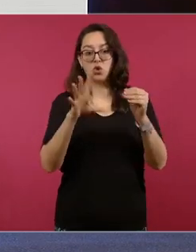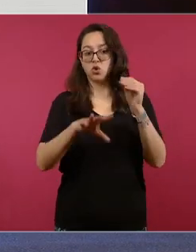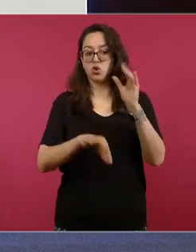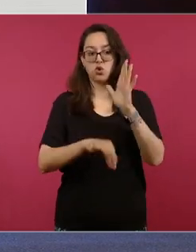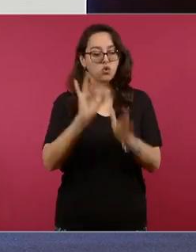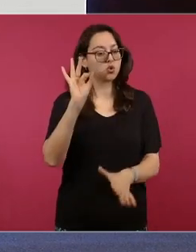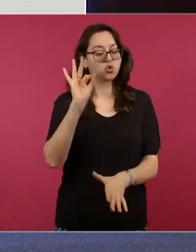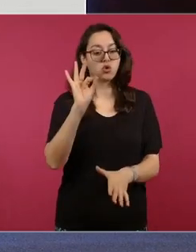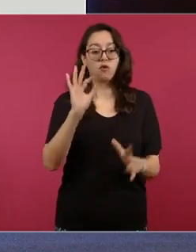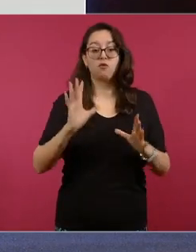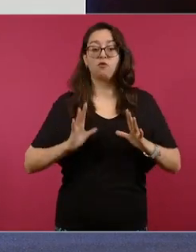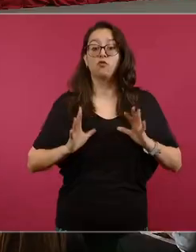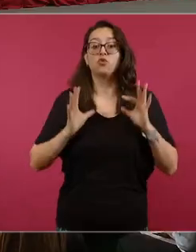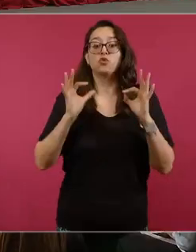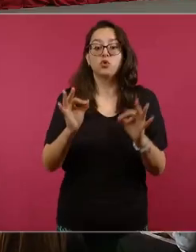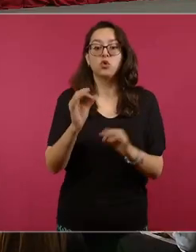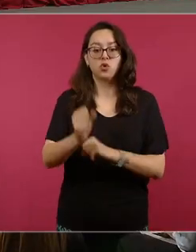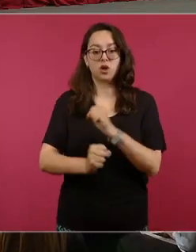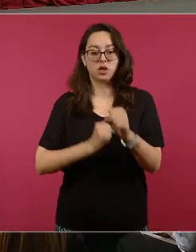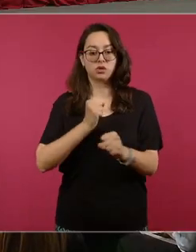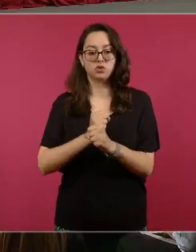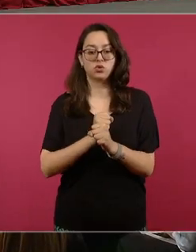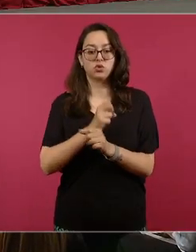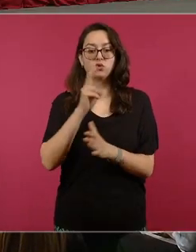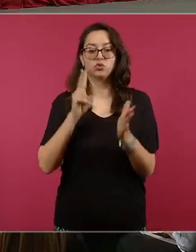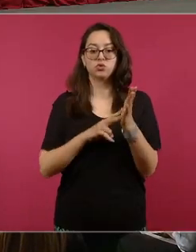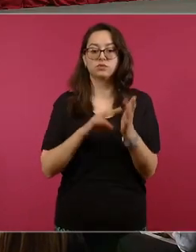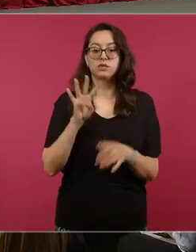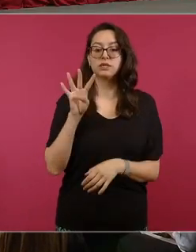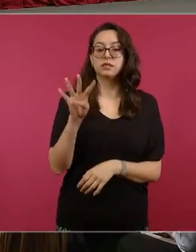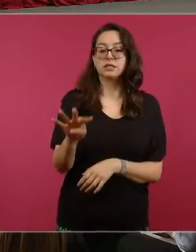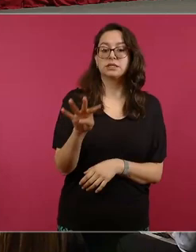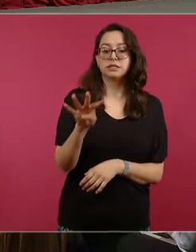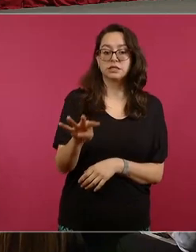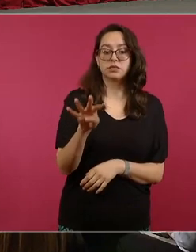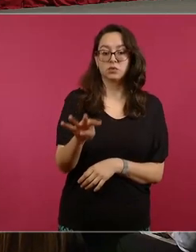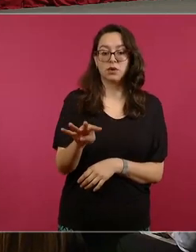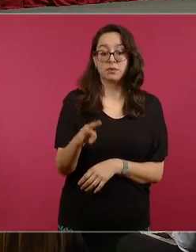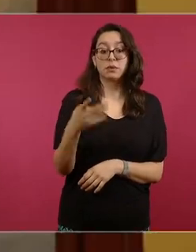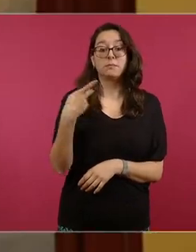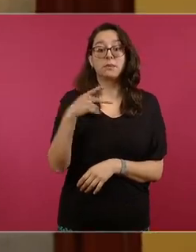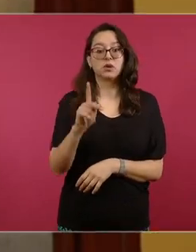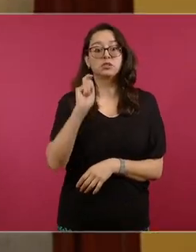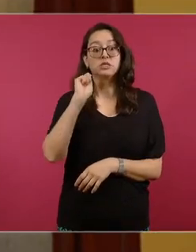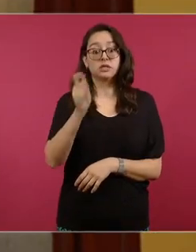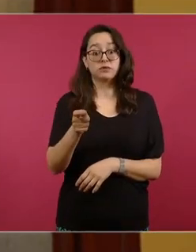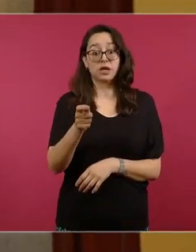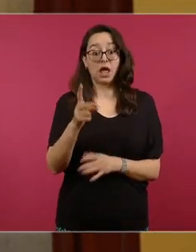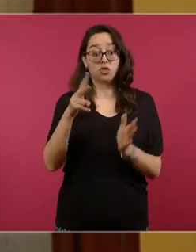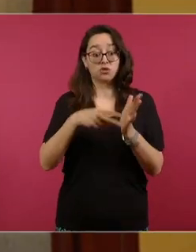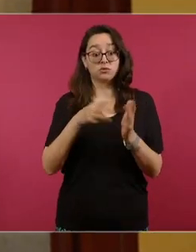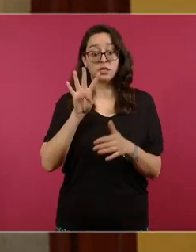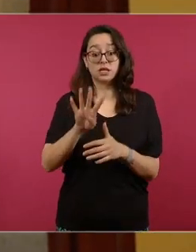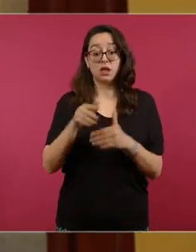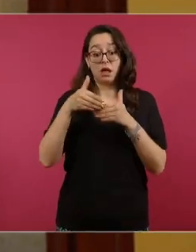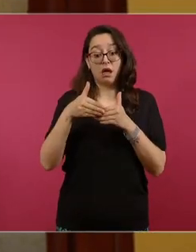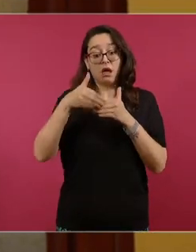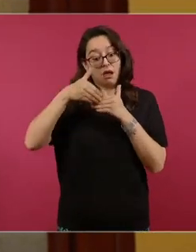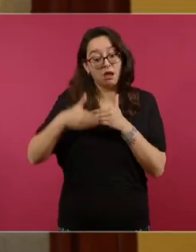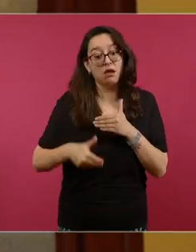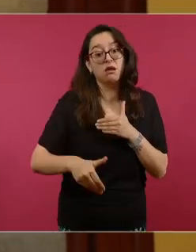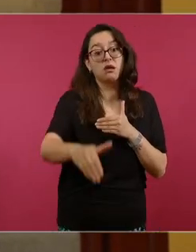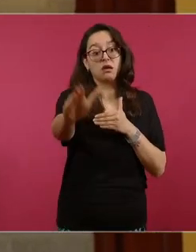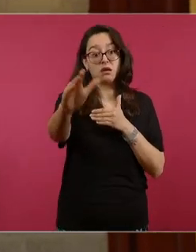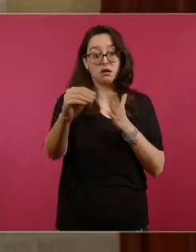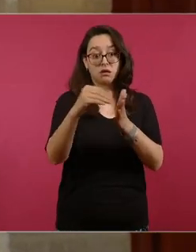pero no quiere decir que sea un registro únicamente de personas desaparecidas a partir de 2019 sino